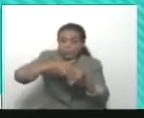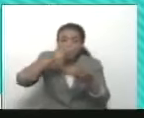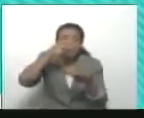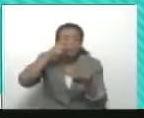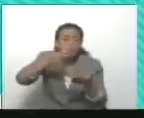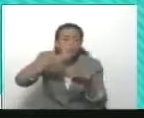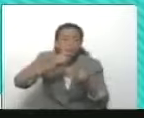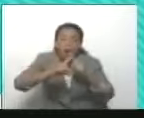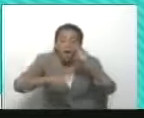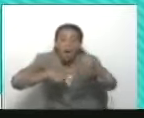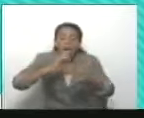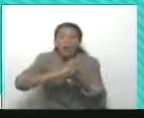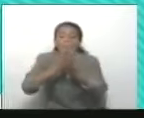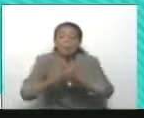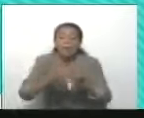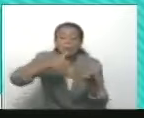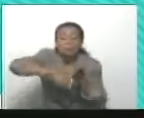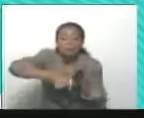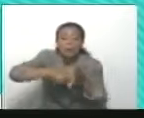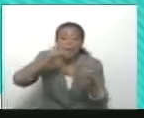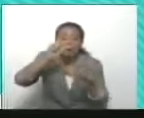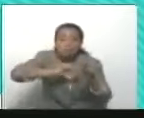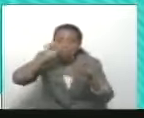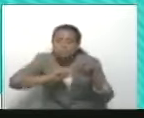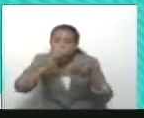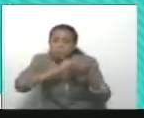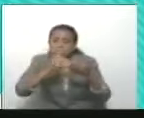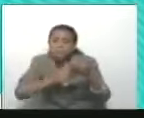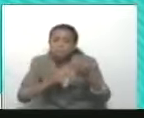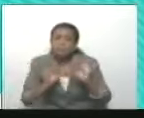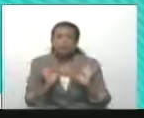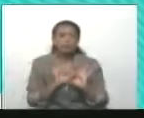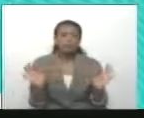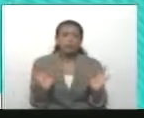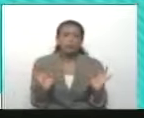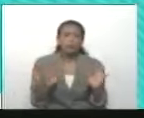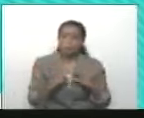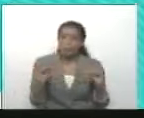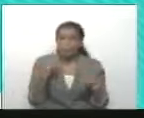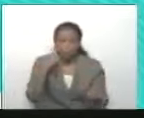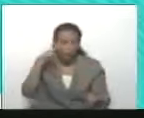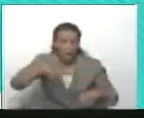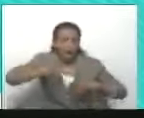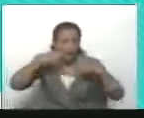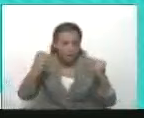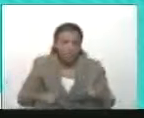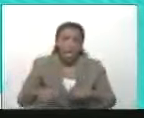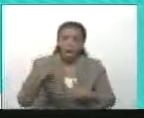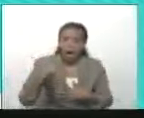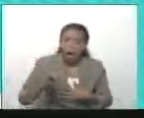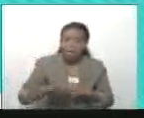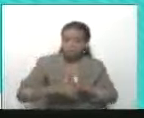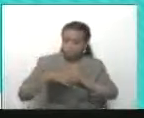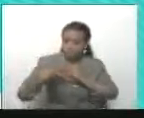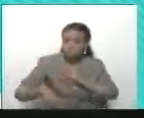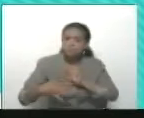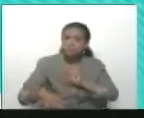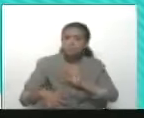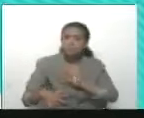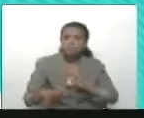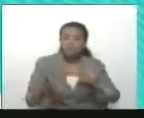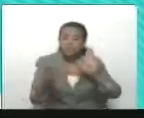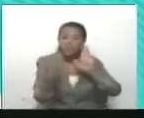Todas las garantías del cartagüeya, del sistema electrónico, todas esas están dadas, más otras garantías. Siempre en el marco